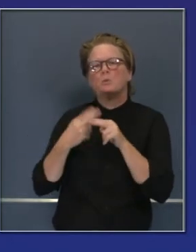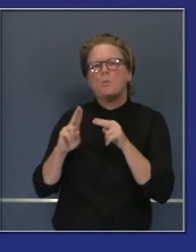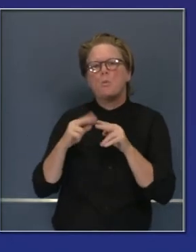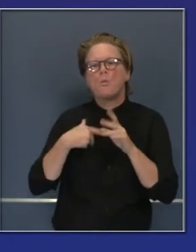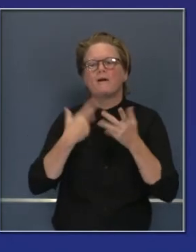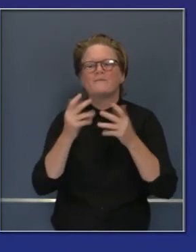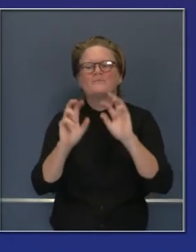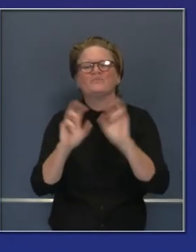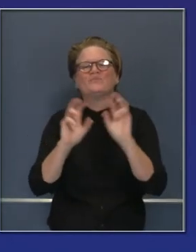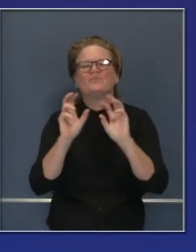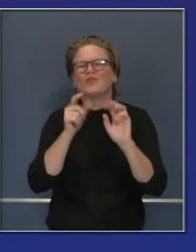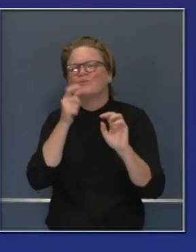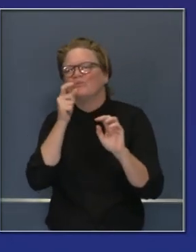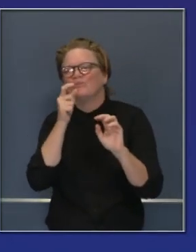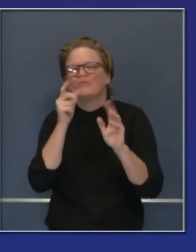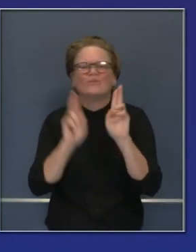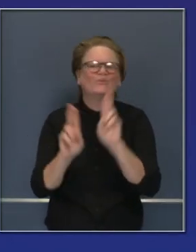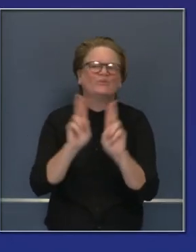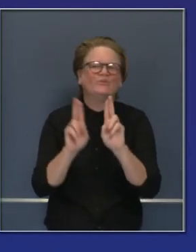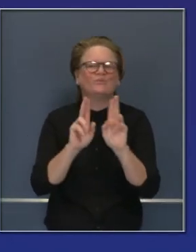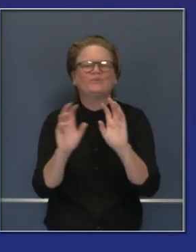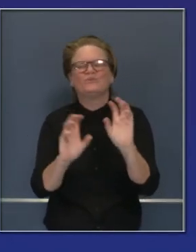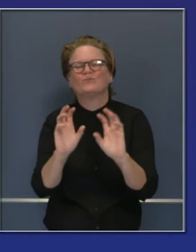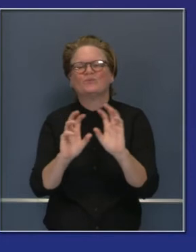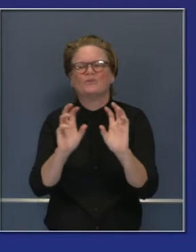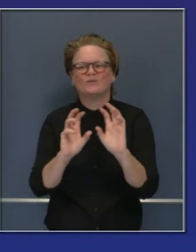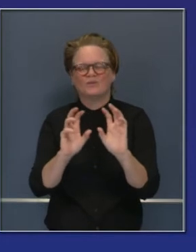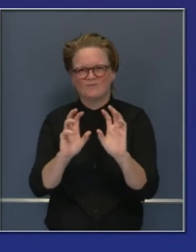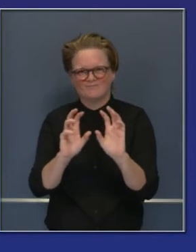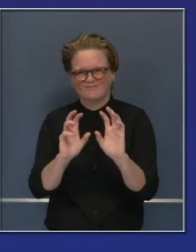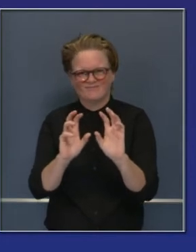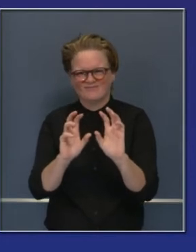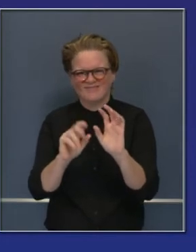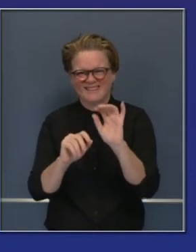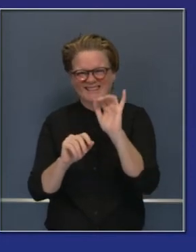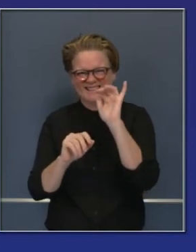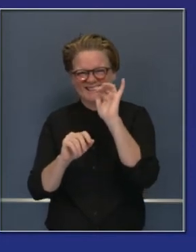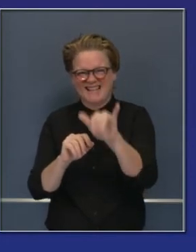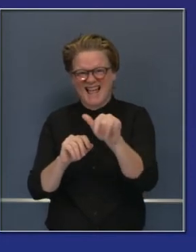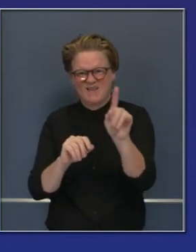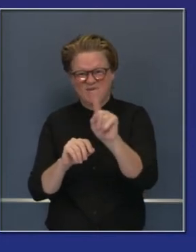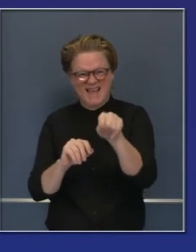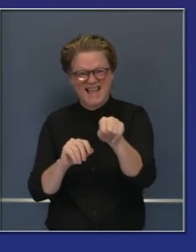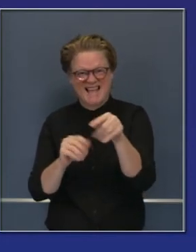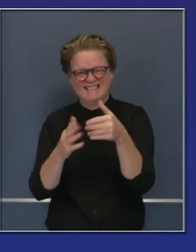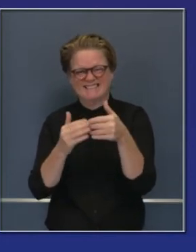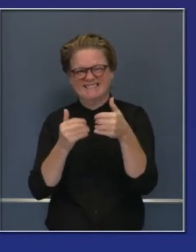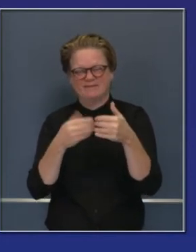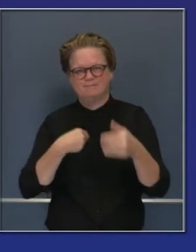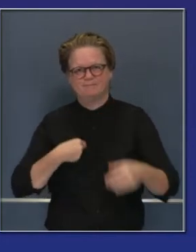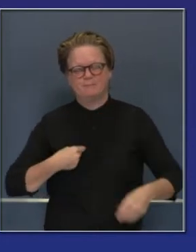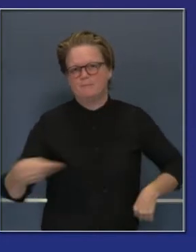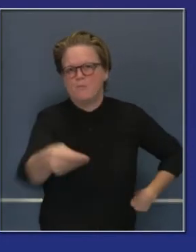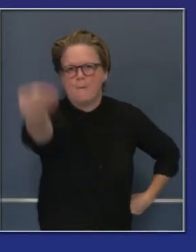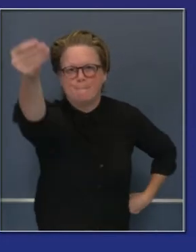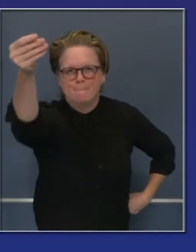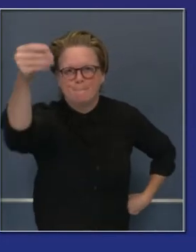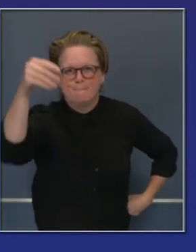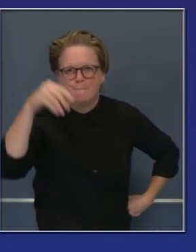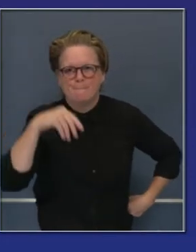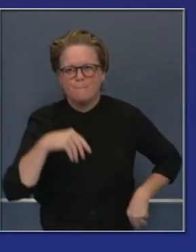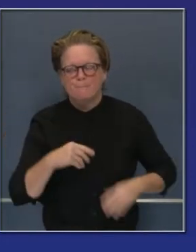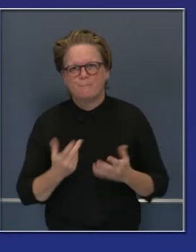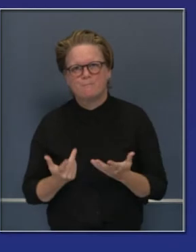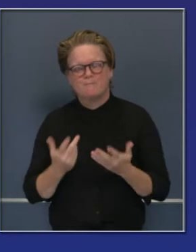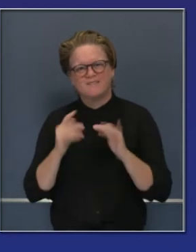aunque sea por un ratito, para gozar de una bebida o una comida. Pero son esos momentos precisamente que podrían causar